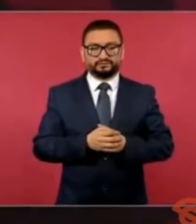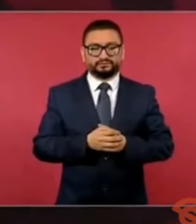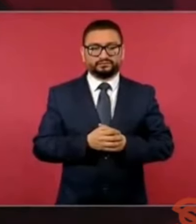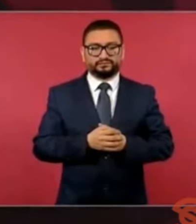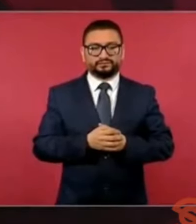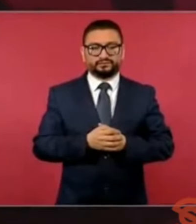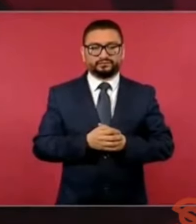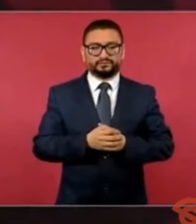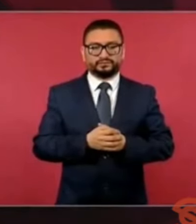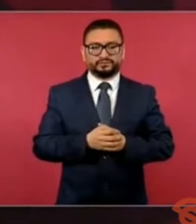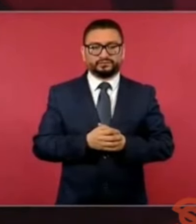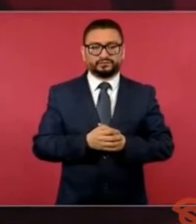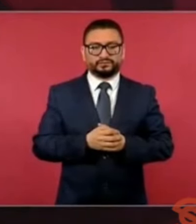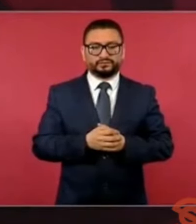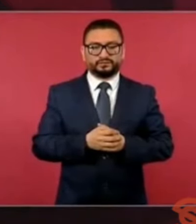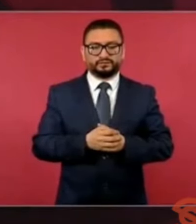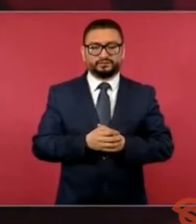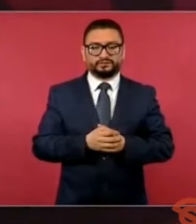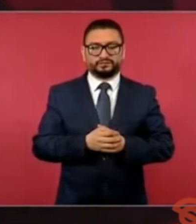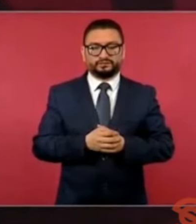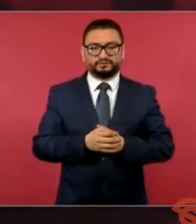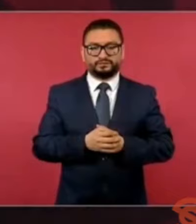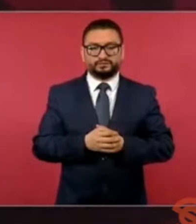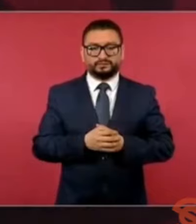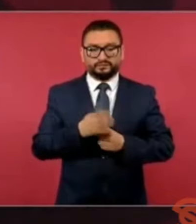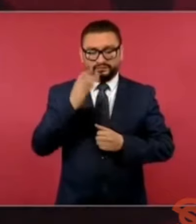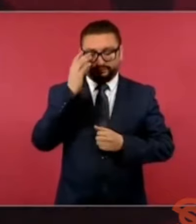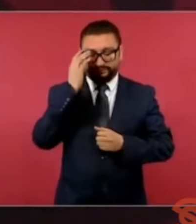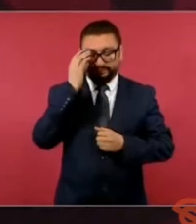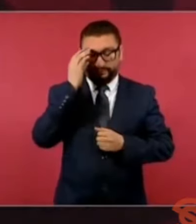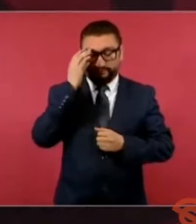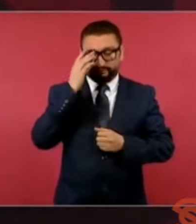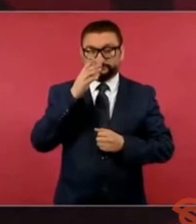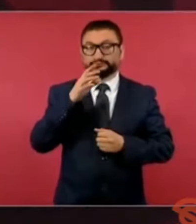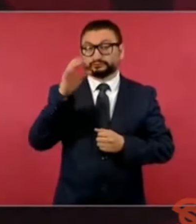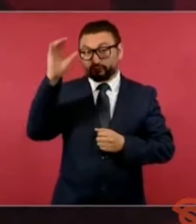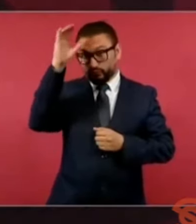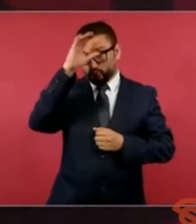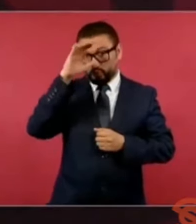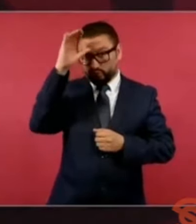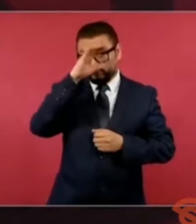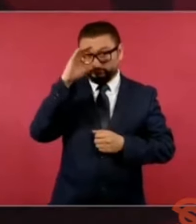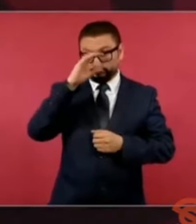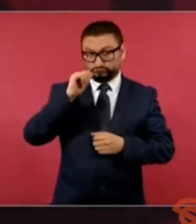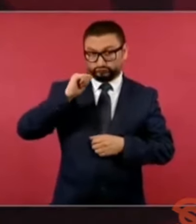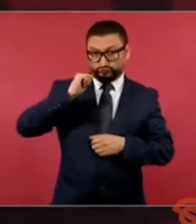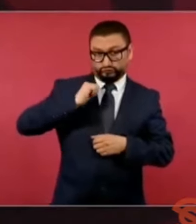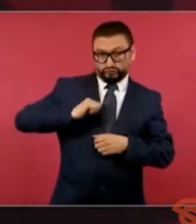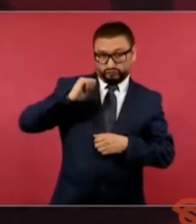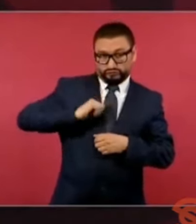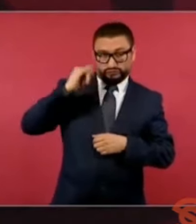olvidado las culturas prehispánicas.